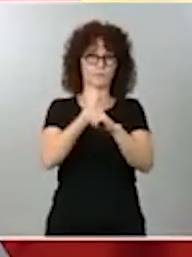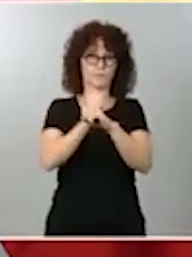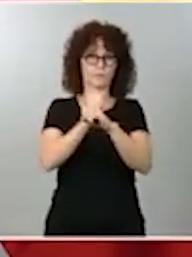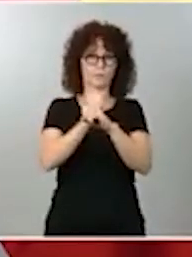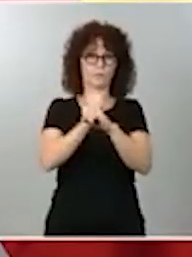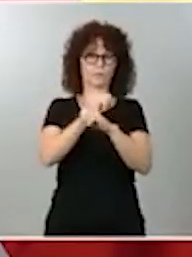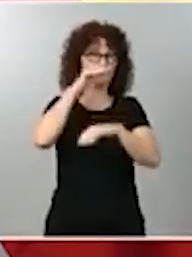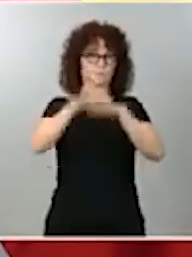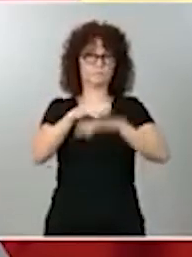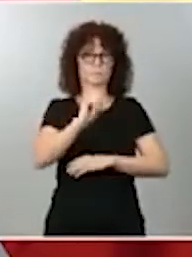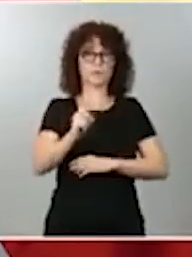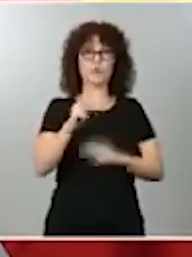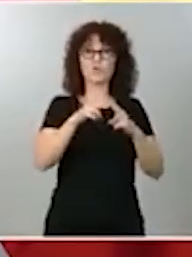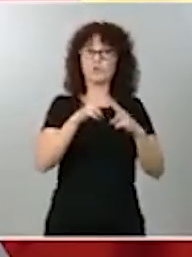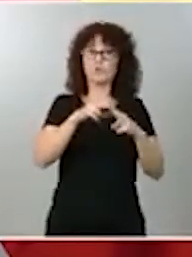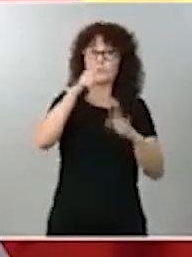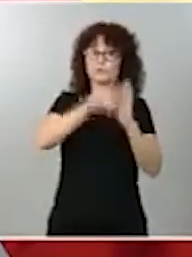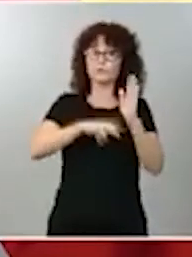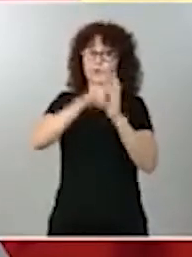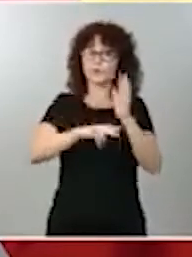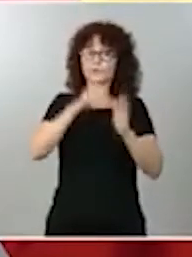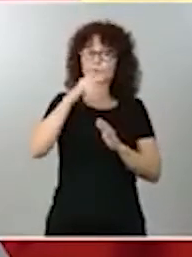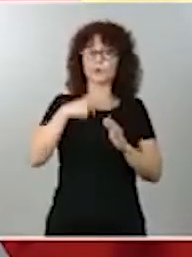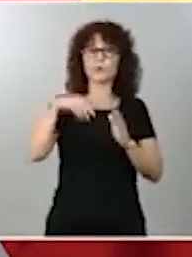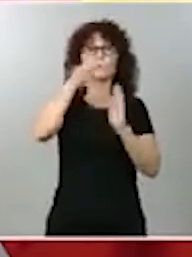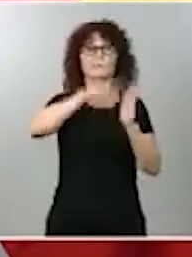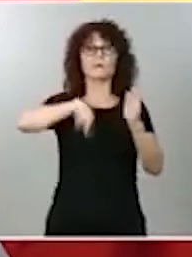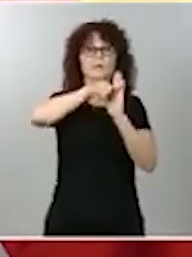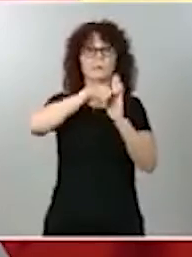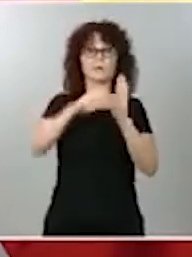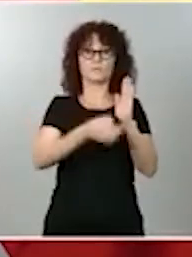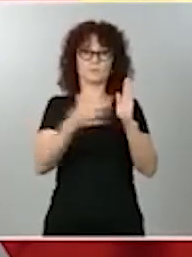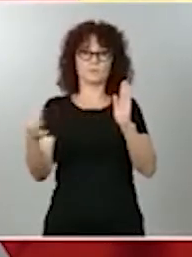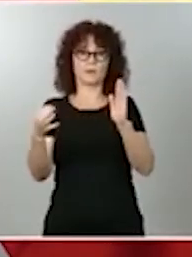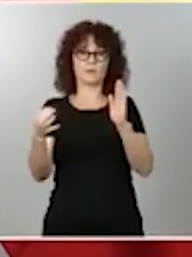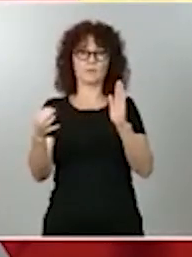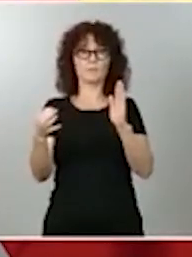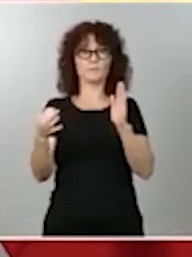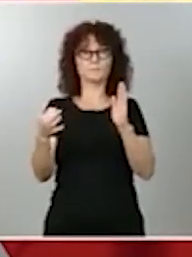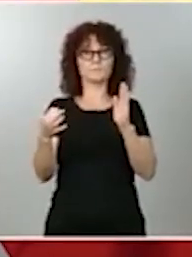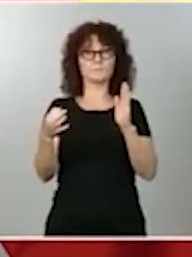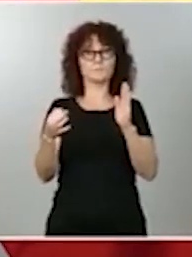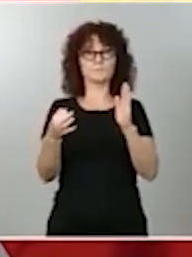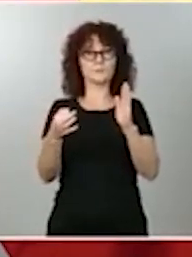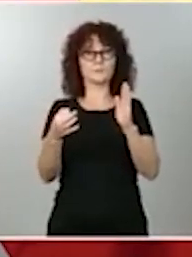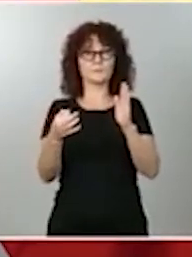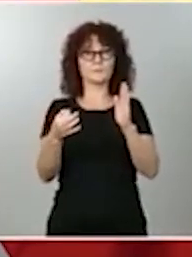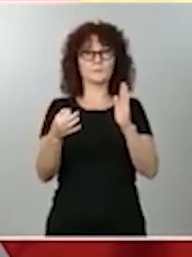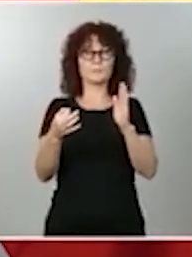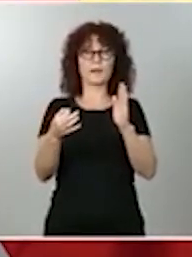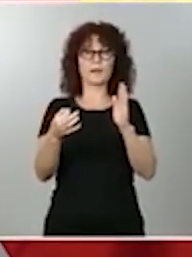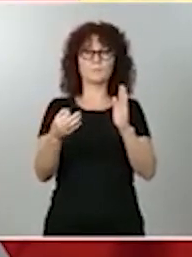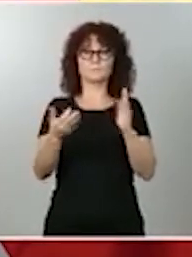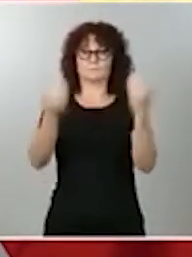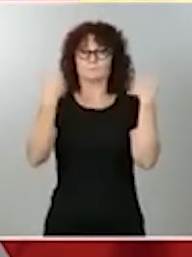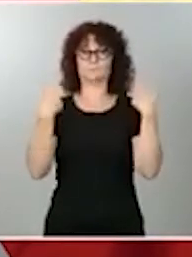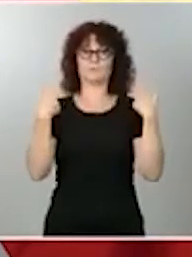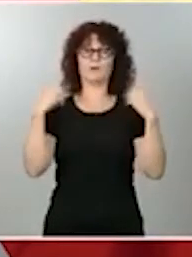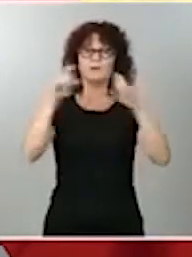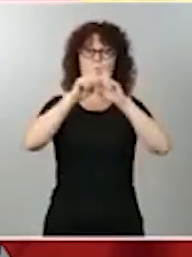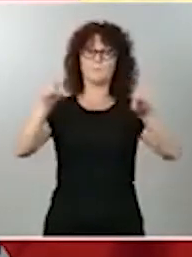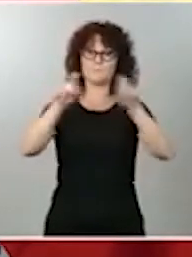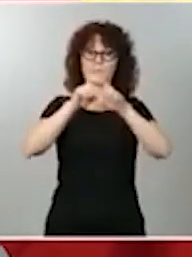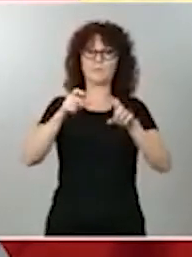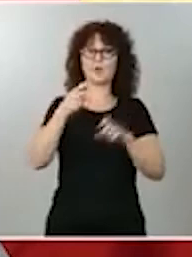que hace es, por el principio de efectividad, digamos que a onda va a ras de suelo de la empresa. Verán que son dos normas